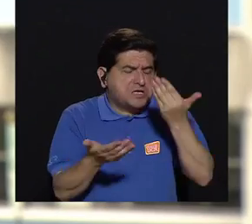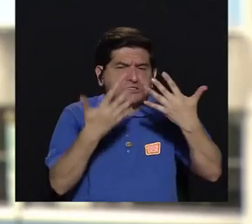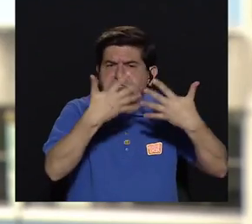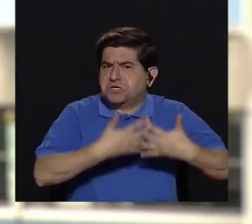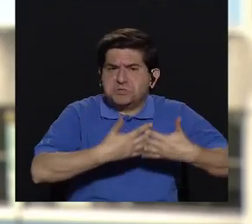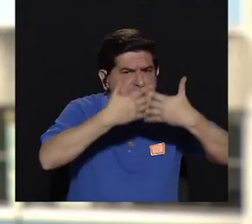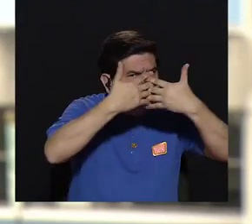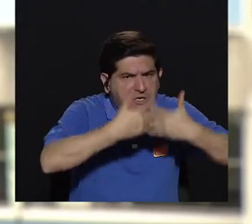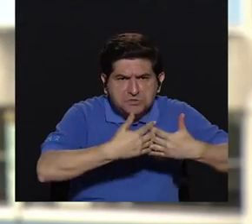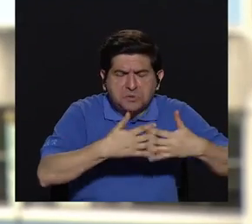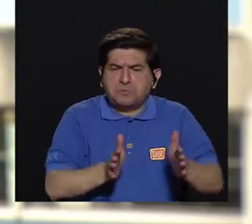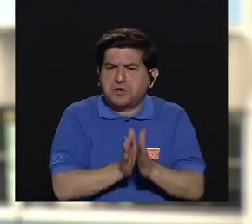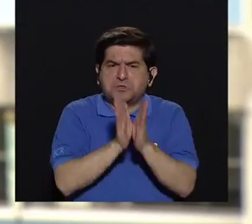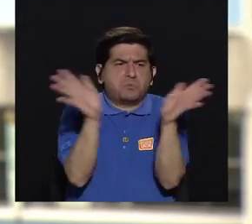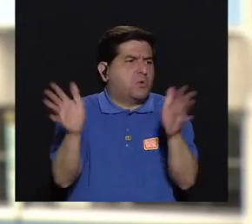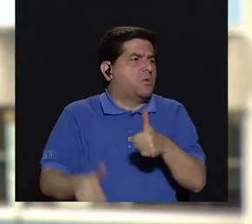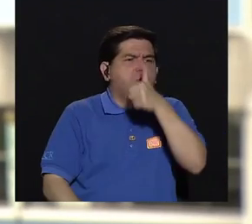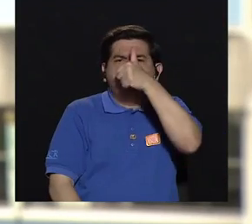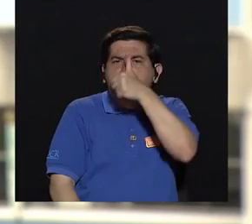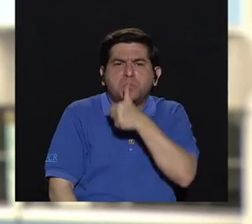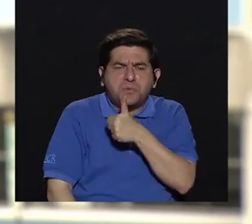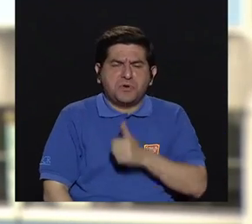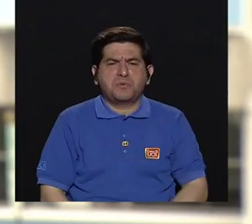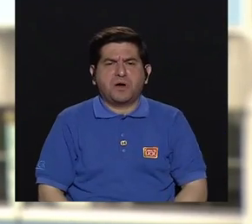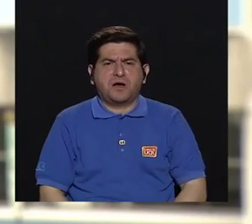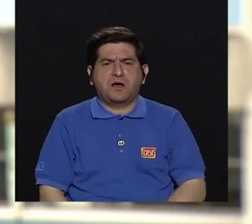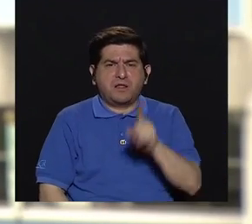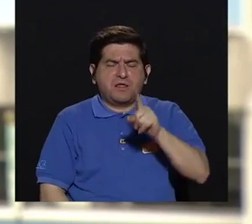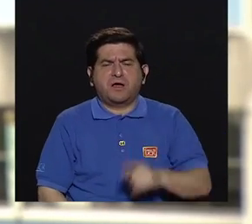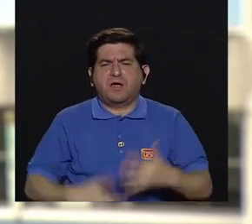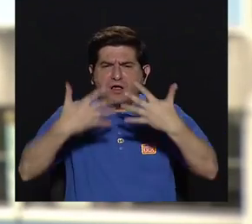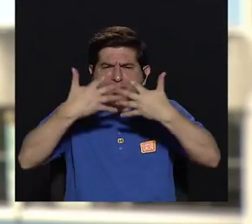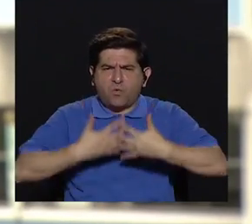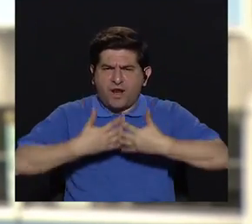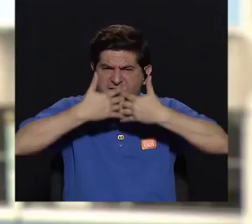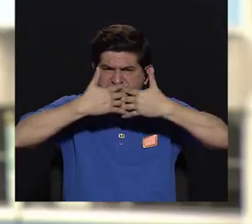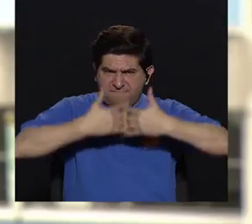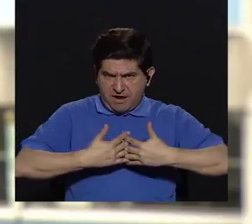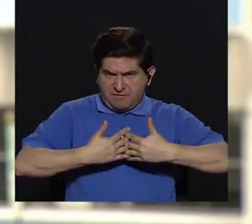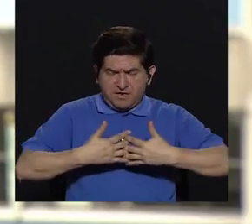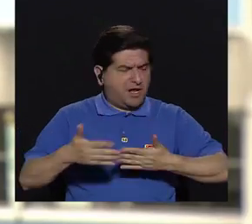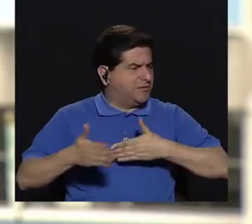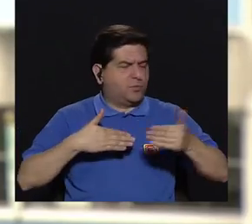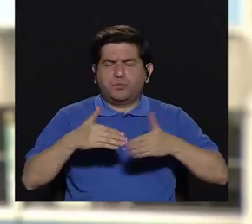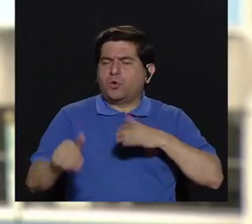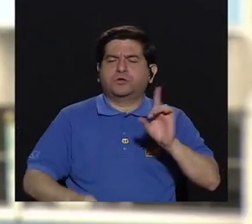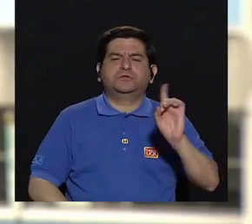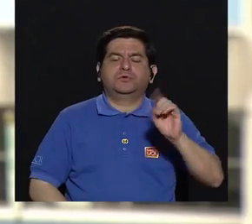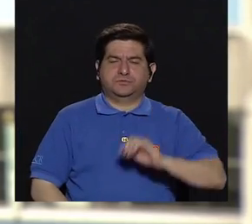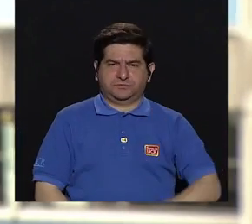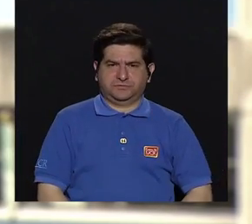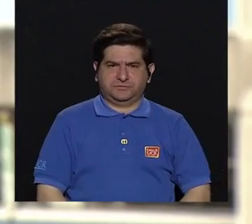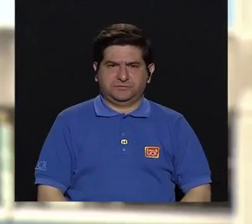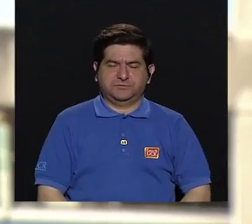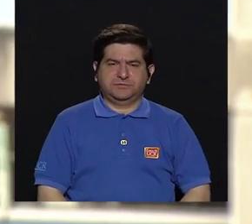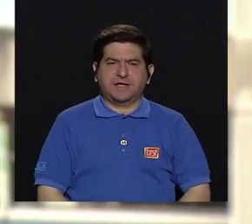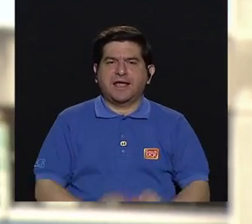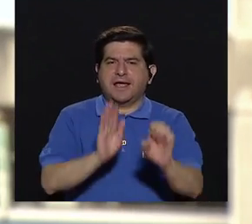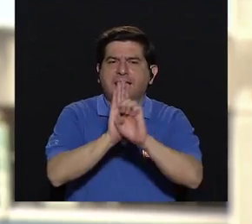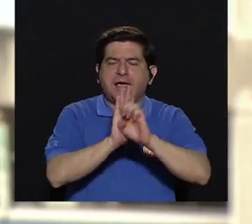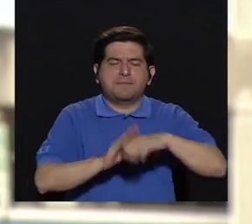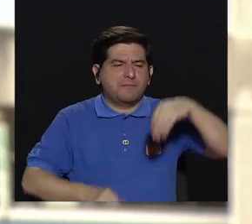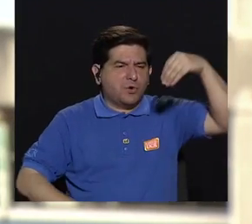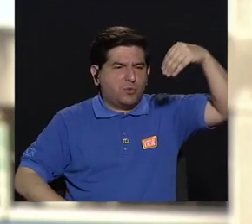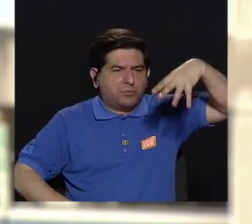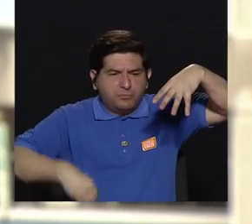sea en una empresa pública, privada, en una fábrica, en lo que fuera. Por ejemplo, detalles como